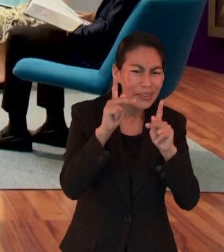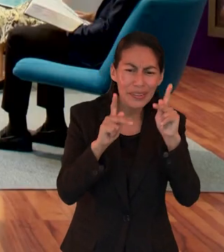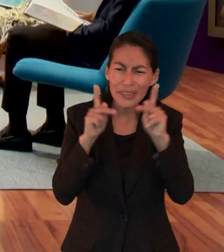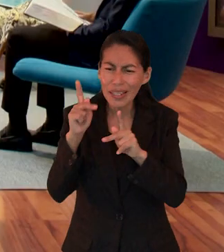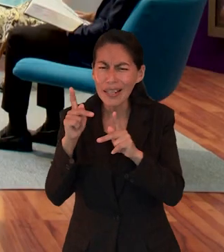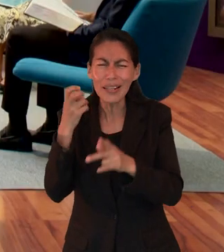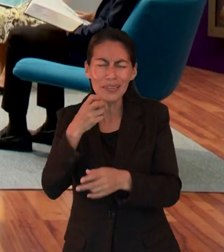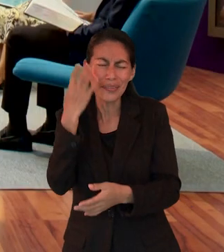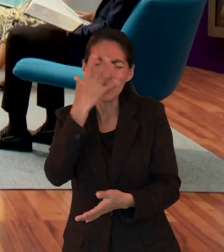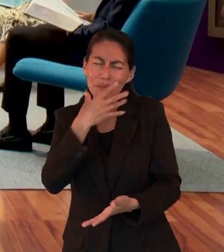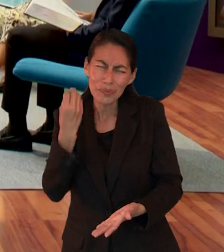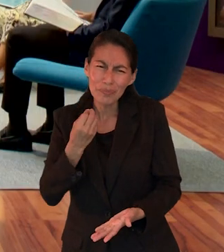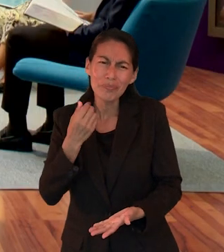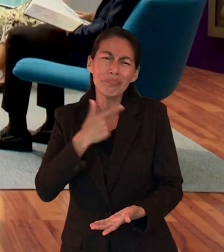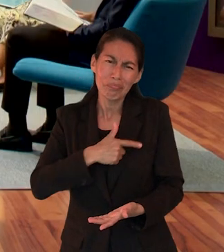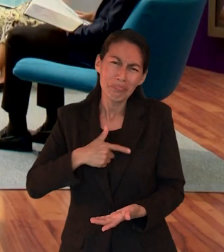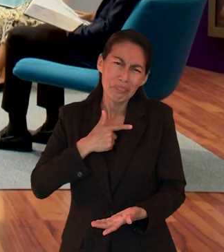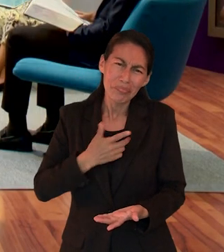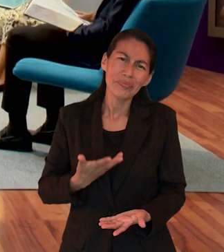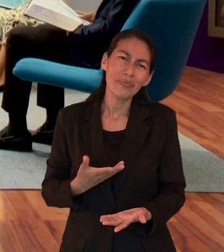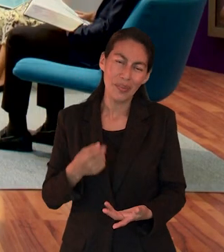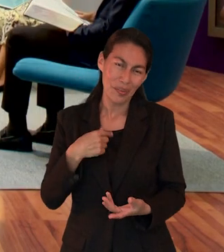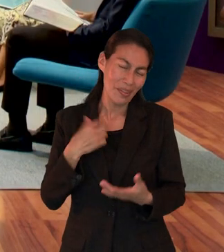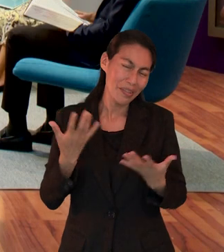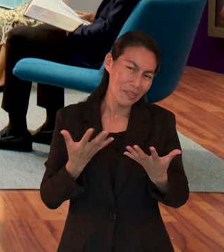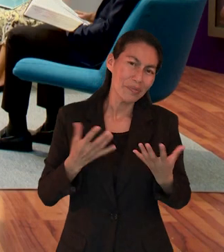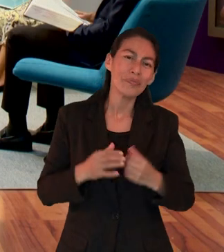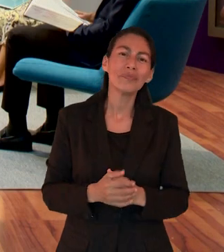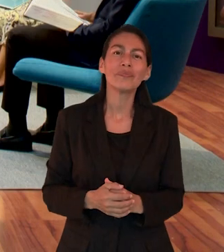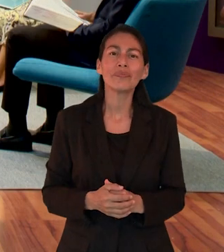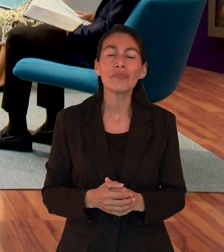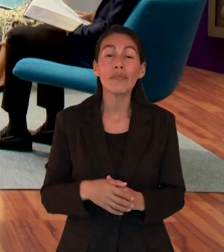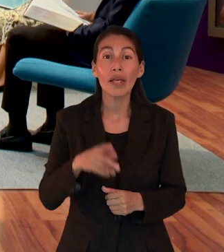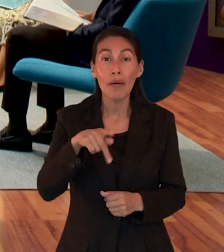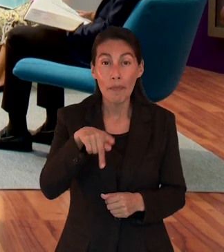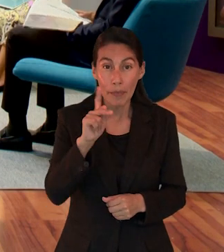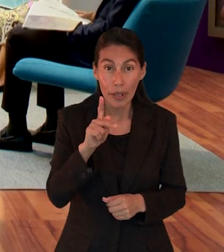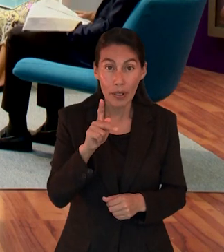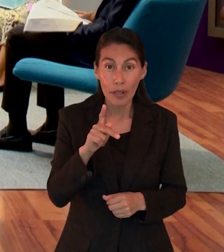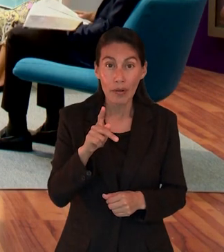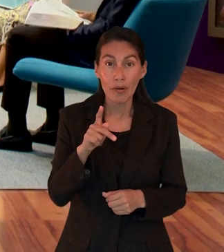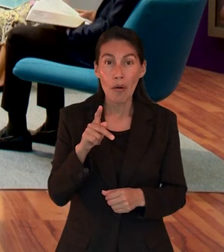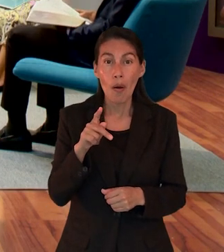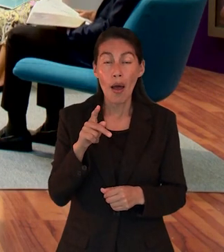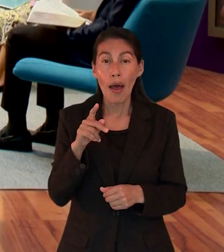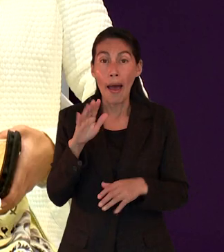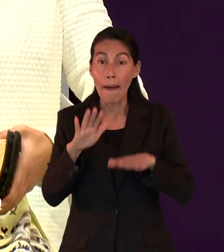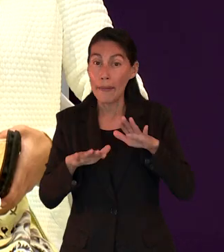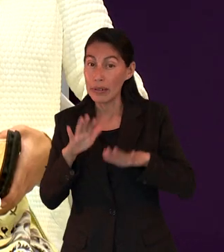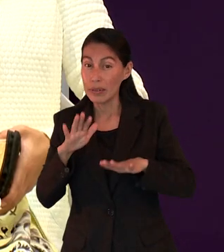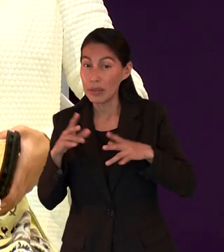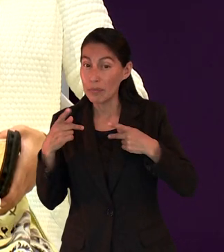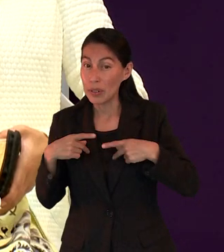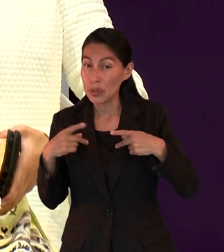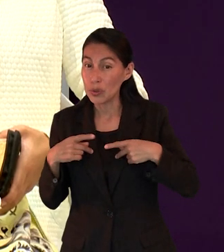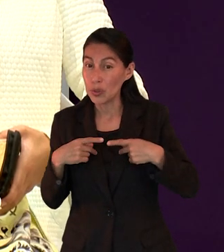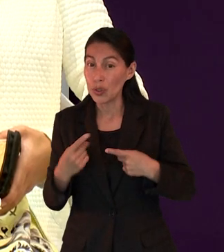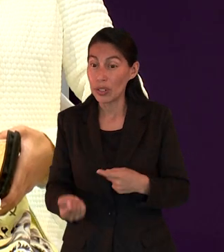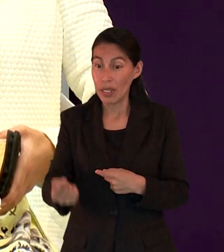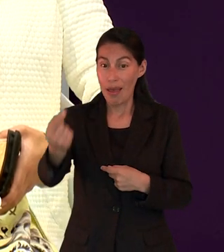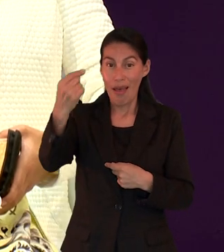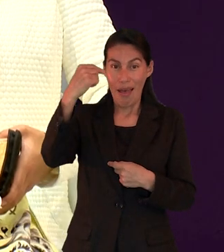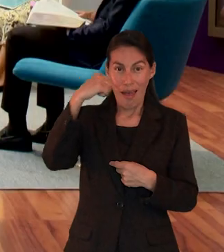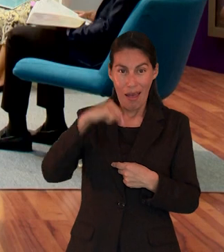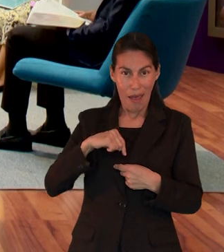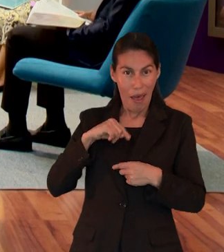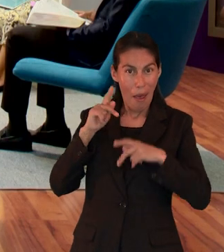muy constante que podemos hacer, pero es bien contada las veces cuando hemos sido